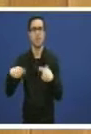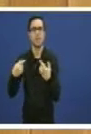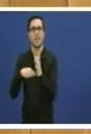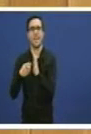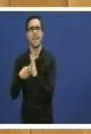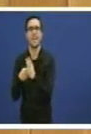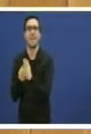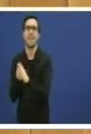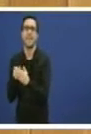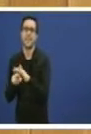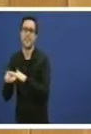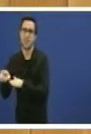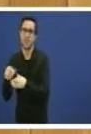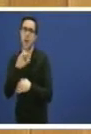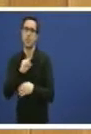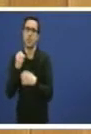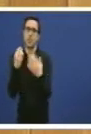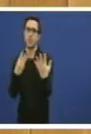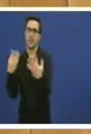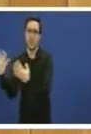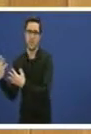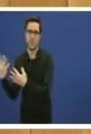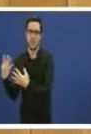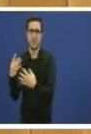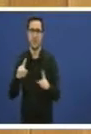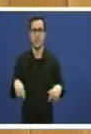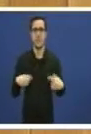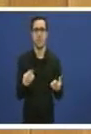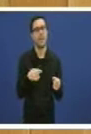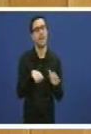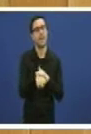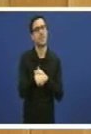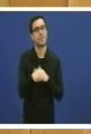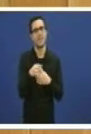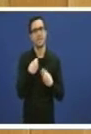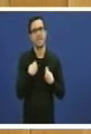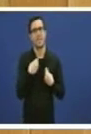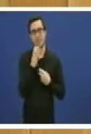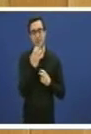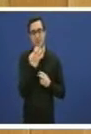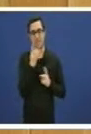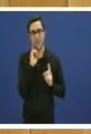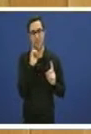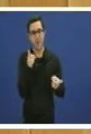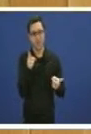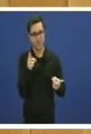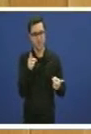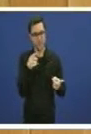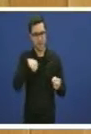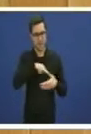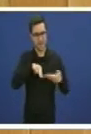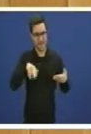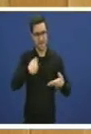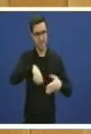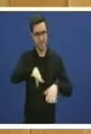as transferencias as comunidades autónomas da xestión das insanidades como é o caso de Galicia seguen estando en vigor arresendo